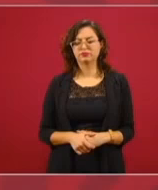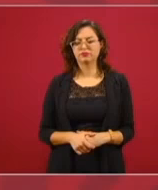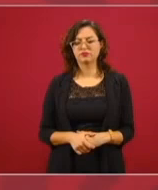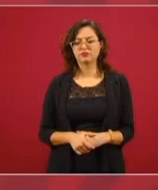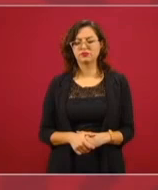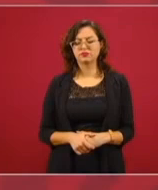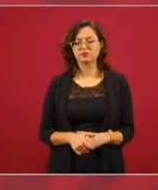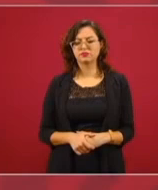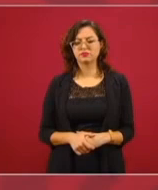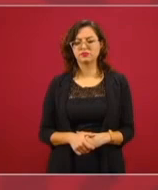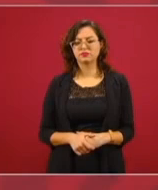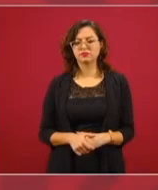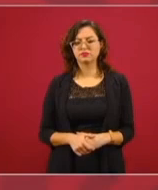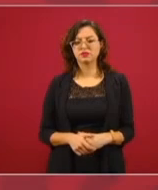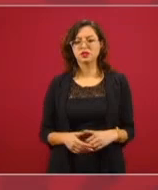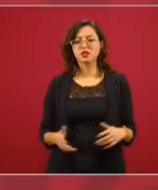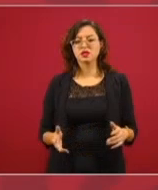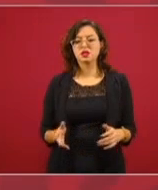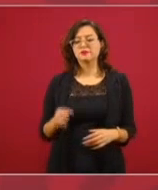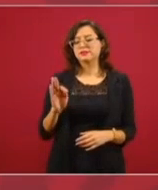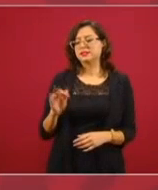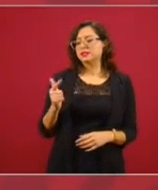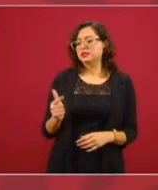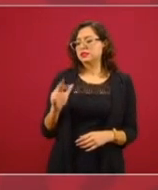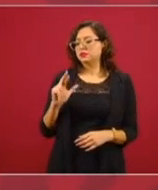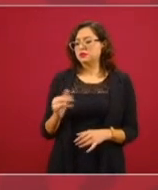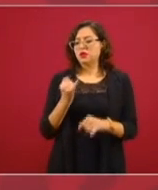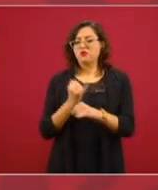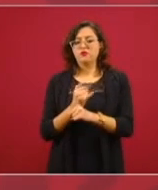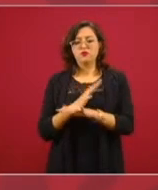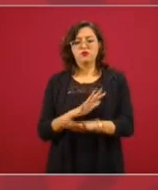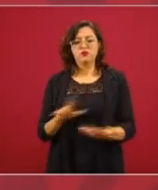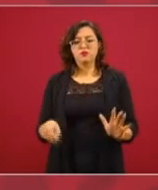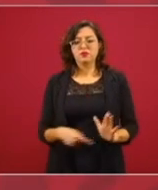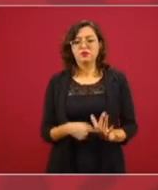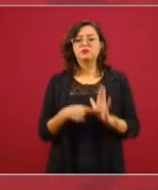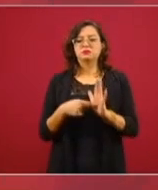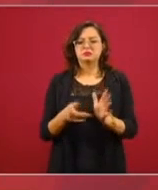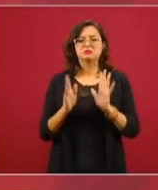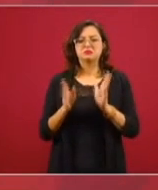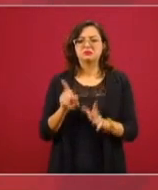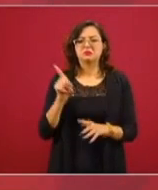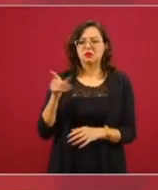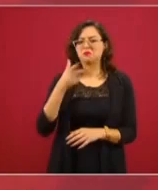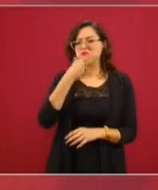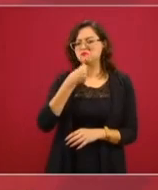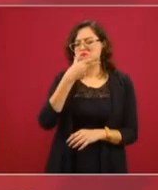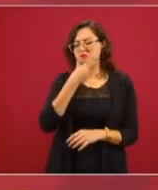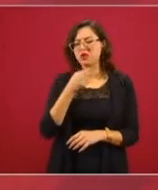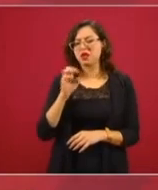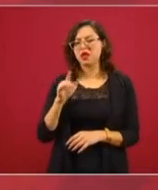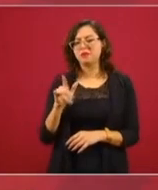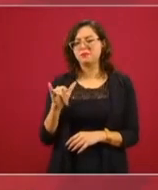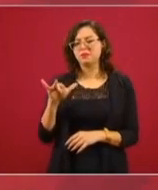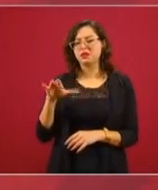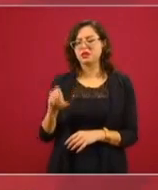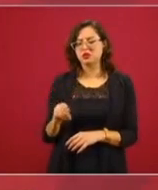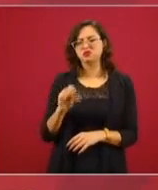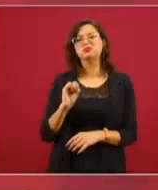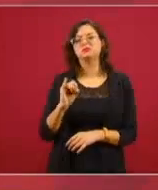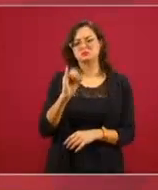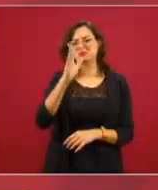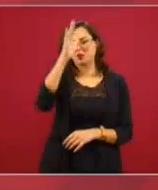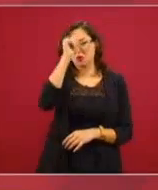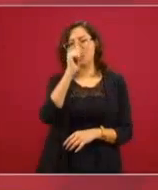la fiscalía, Emilio Lozoya acepta